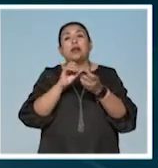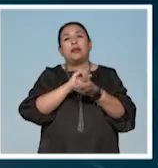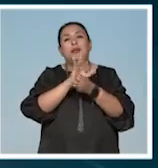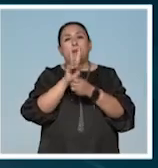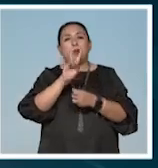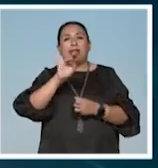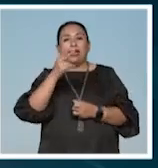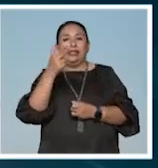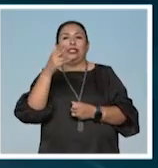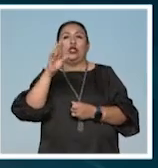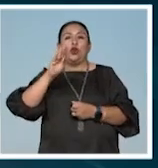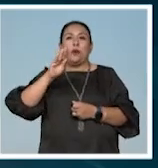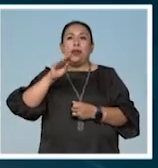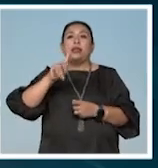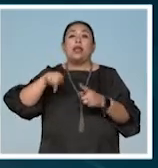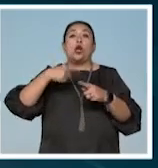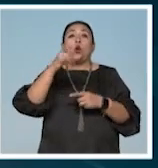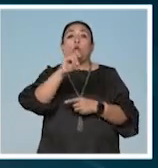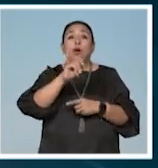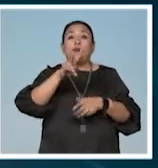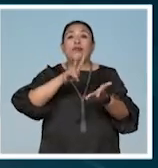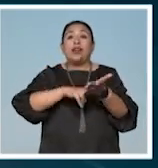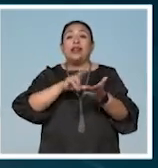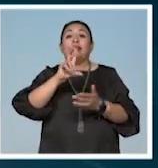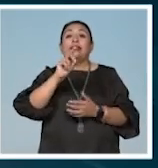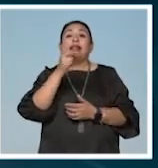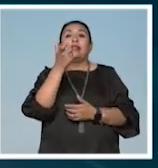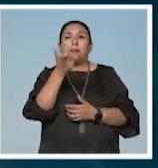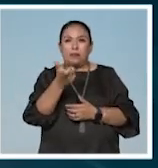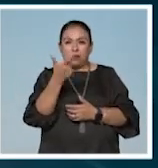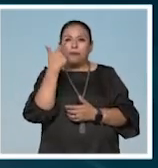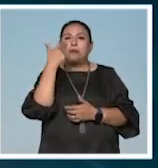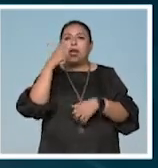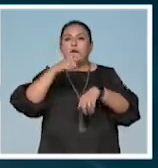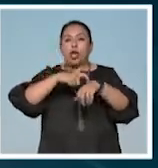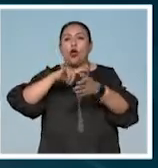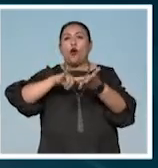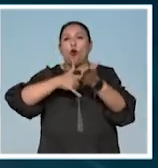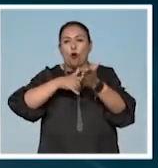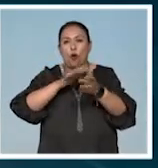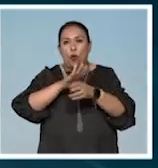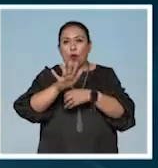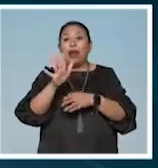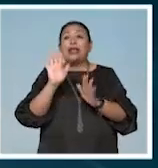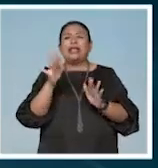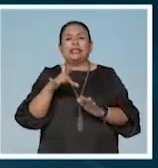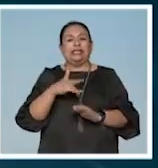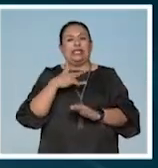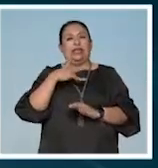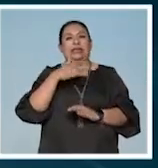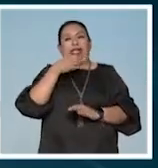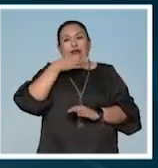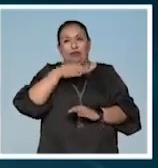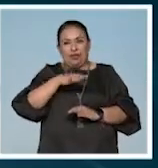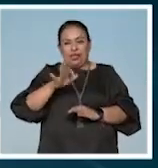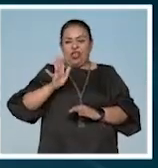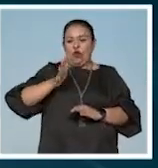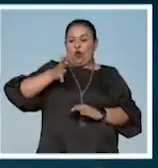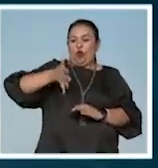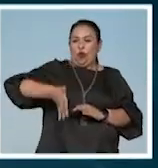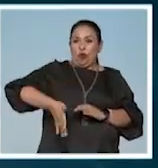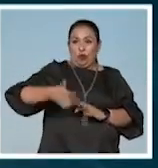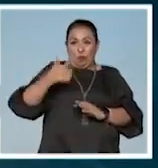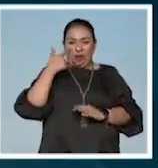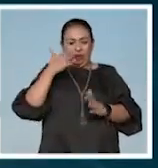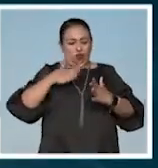VIH en los 90 el siguiente juegue solo cuesta 30 pesitos checa sus horarios ya se siente la fiesta el orgullo y